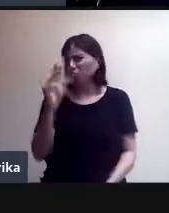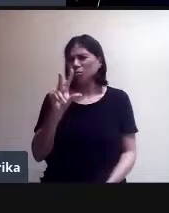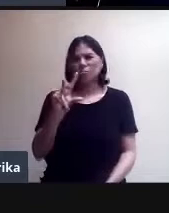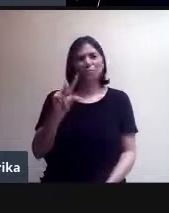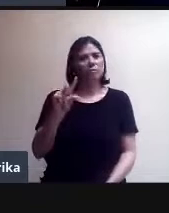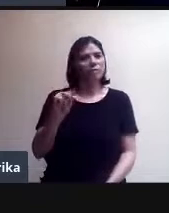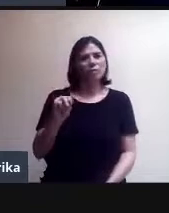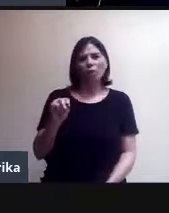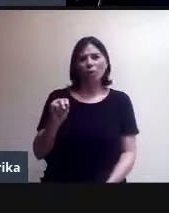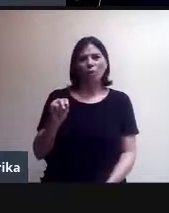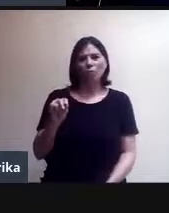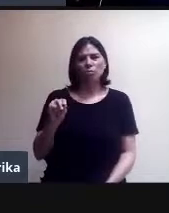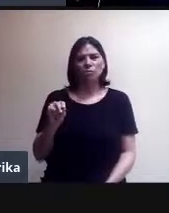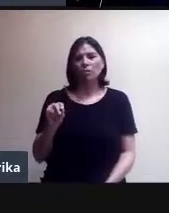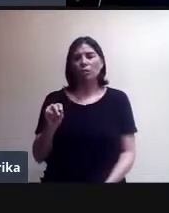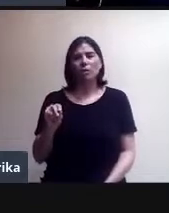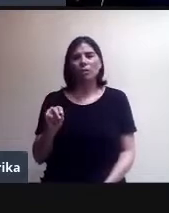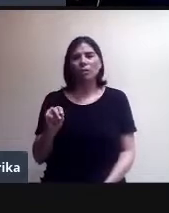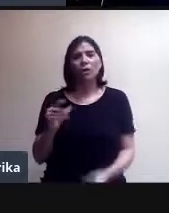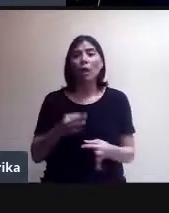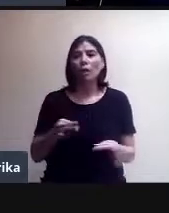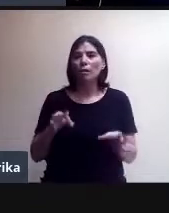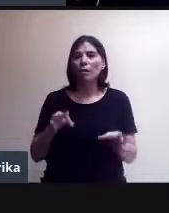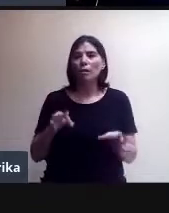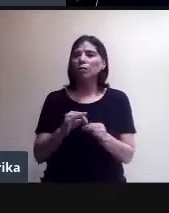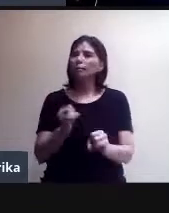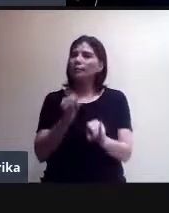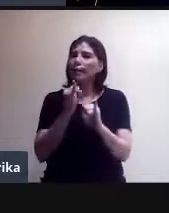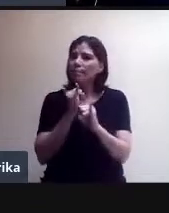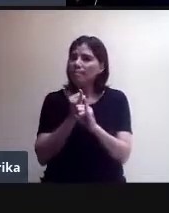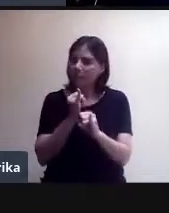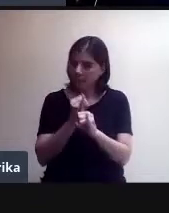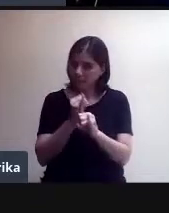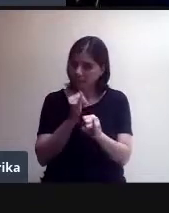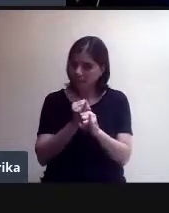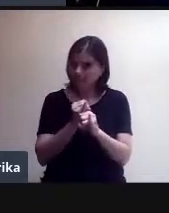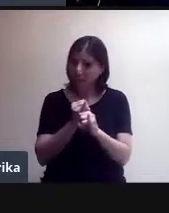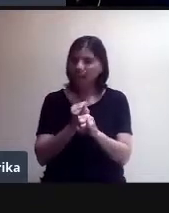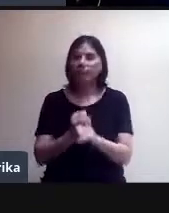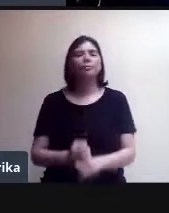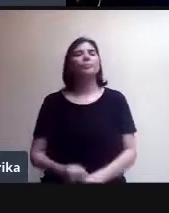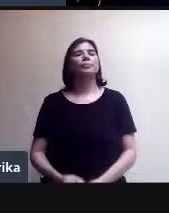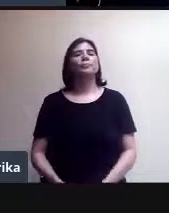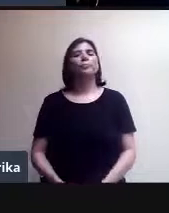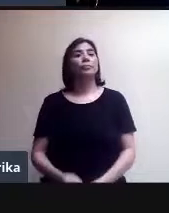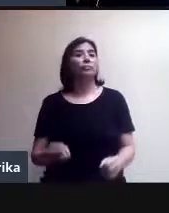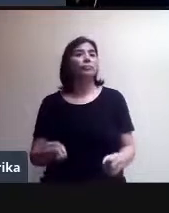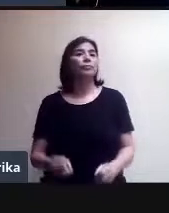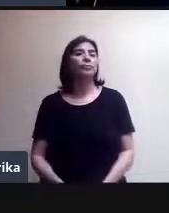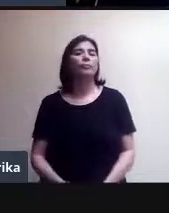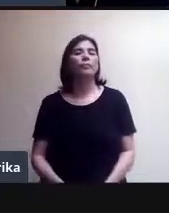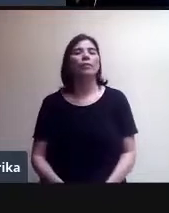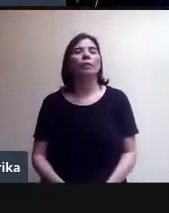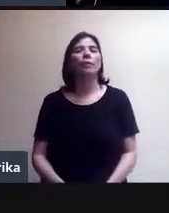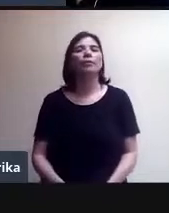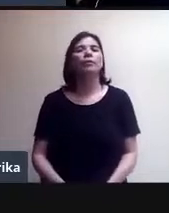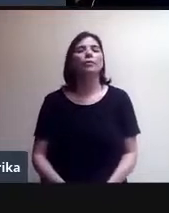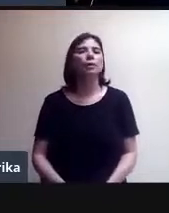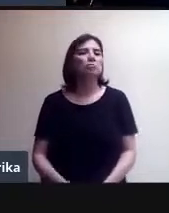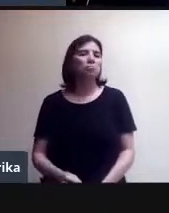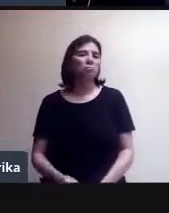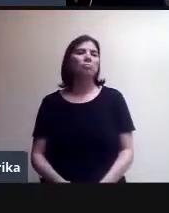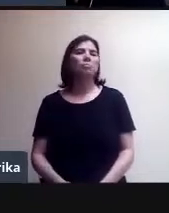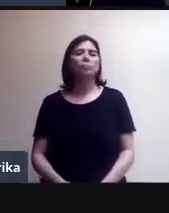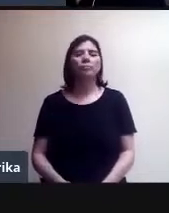su internet y su equipo y si ya se les va a desconectar, pues lo vuelven a conectar y siguen en la